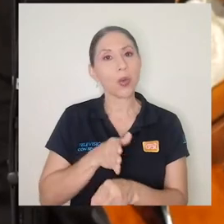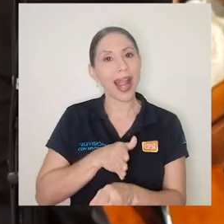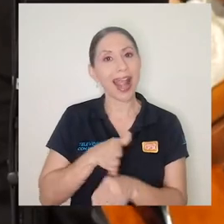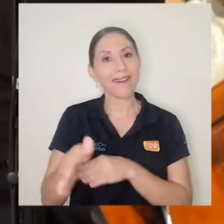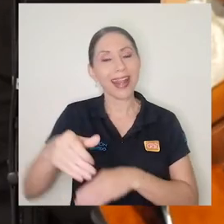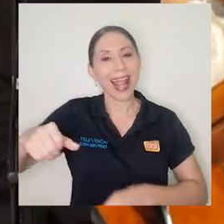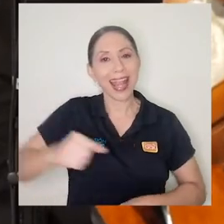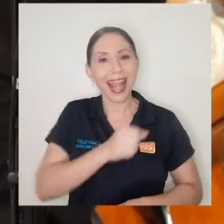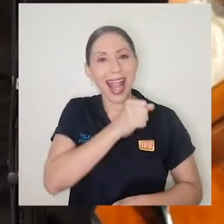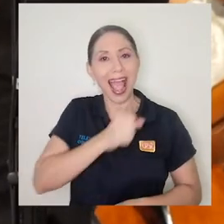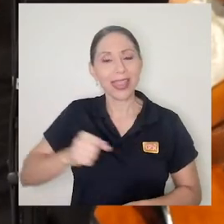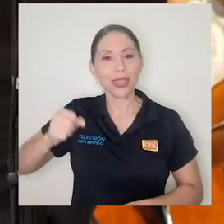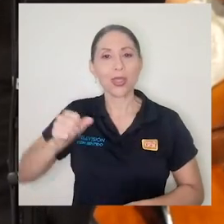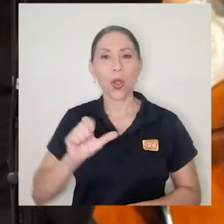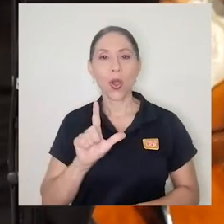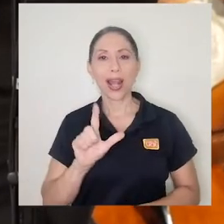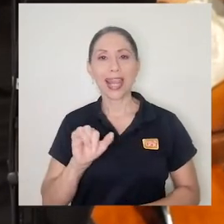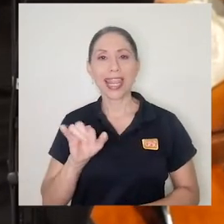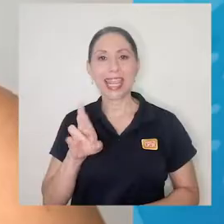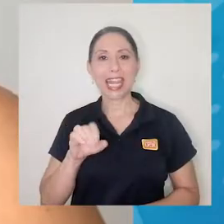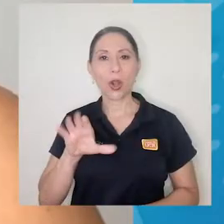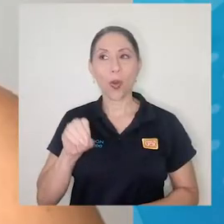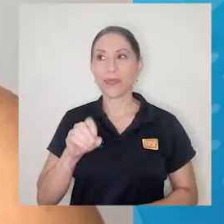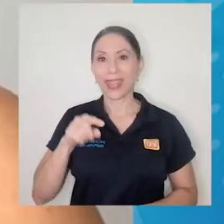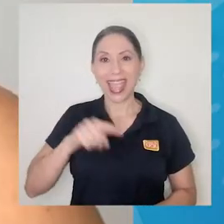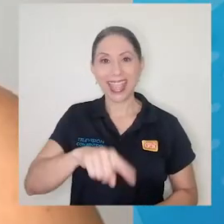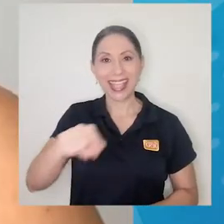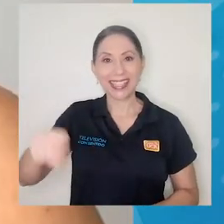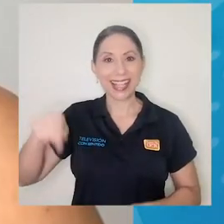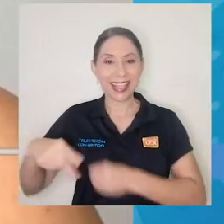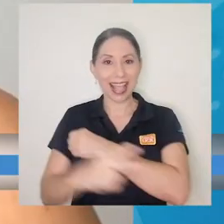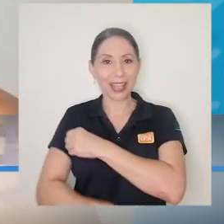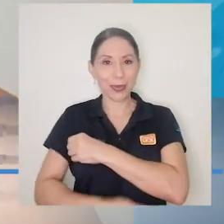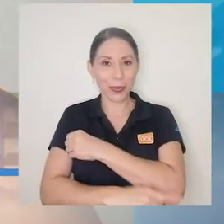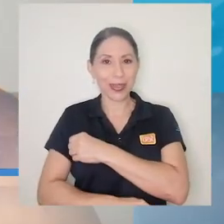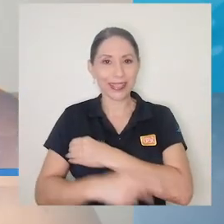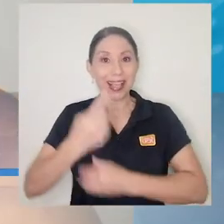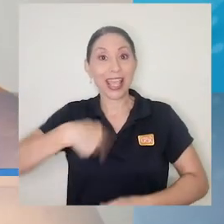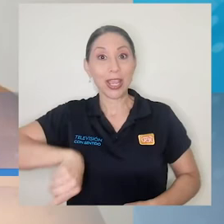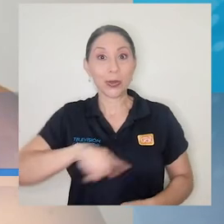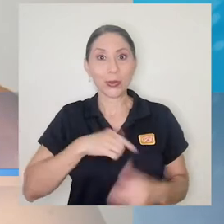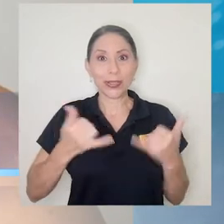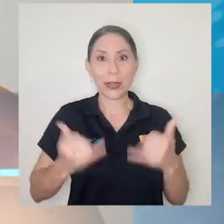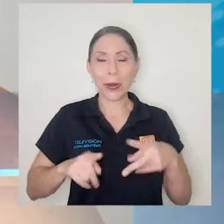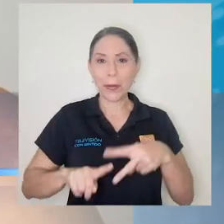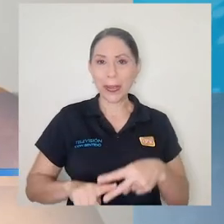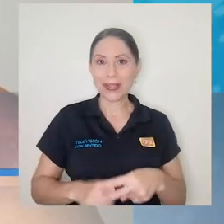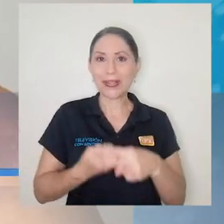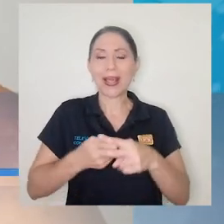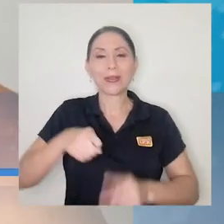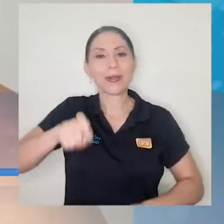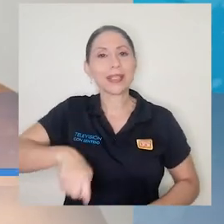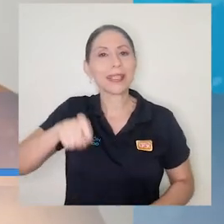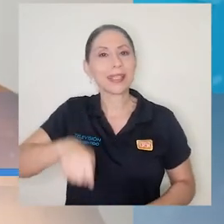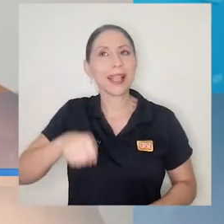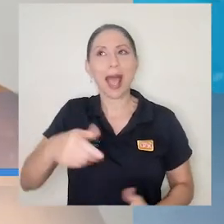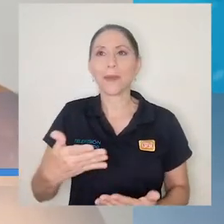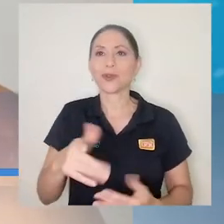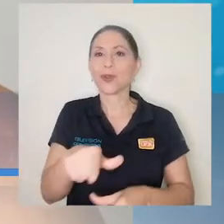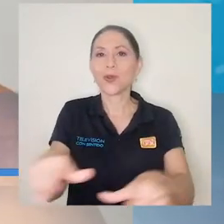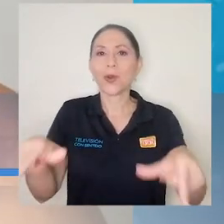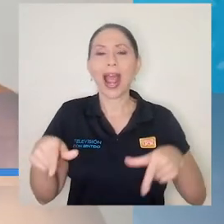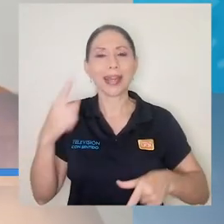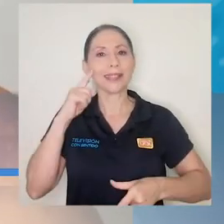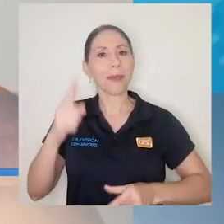canto lírico en estas latitudes y nosotras al estar empezando necesitamos tener lugares donde